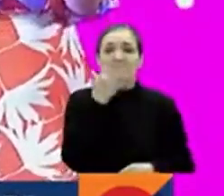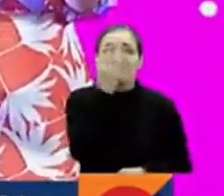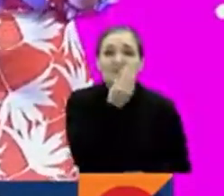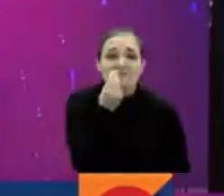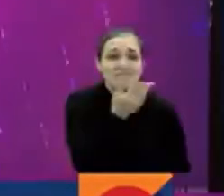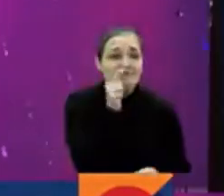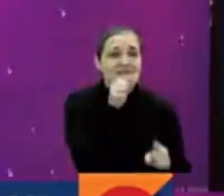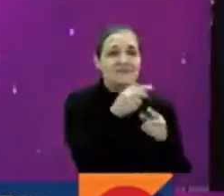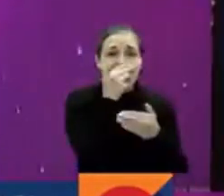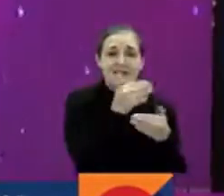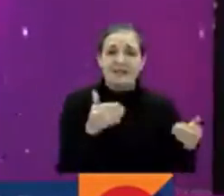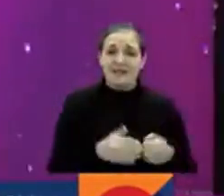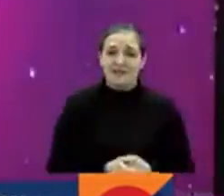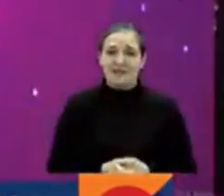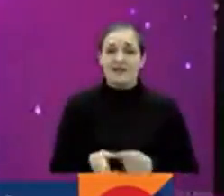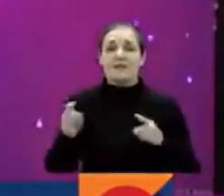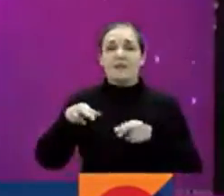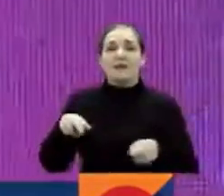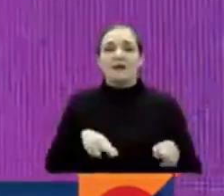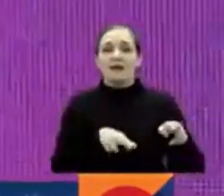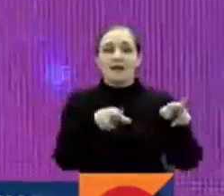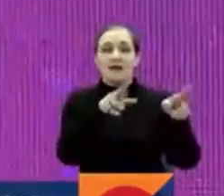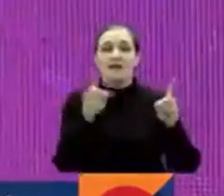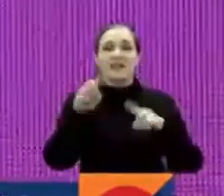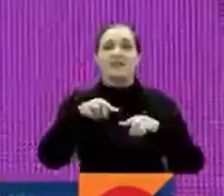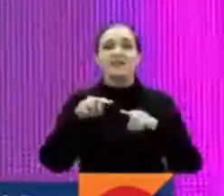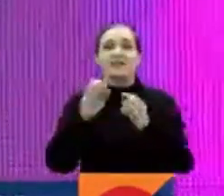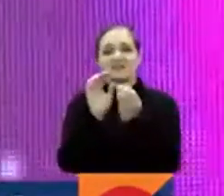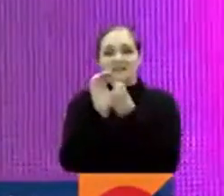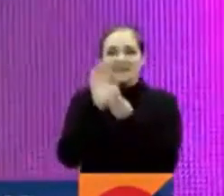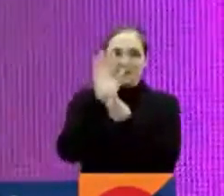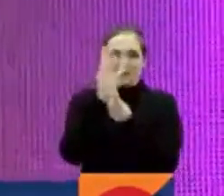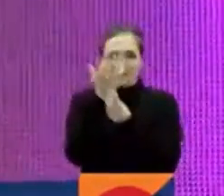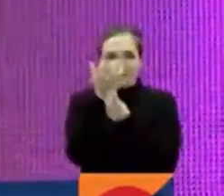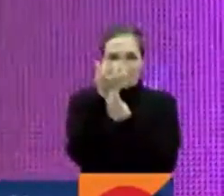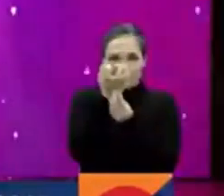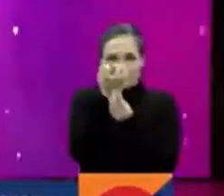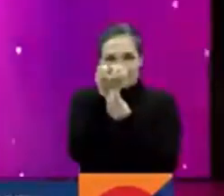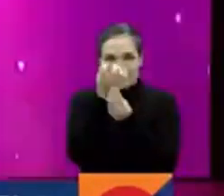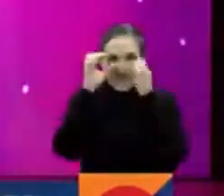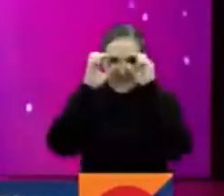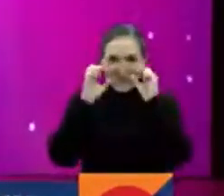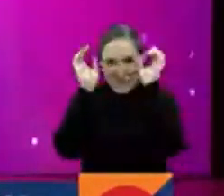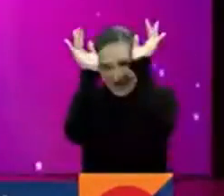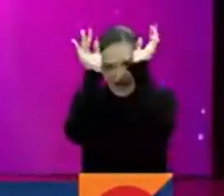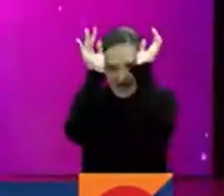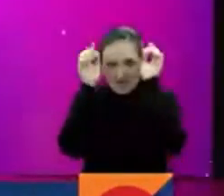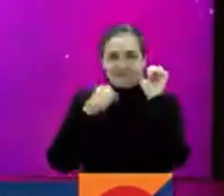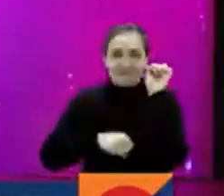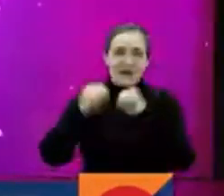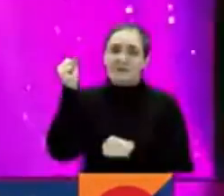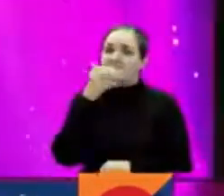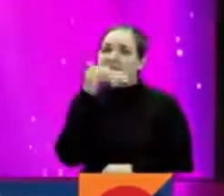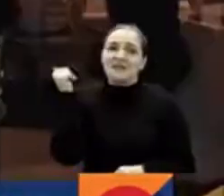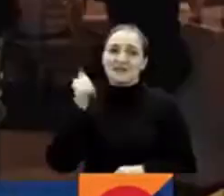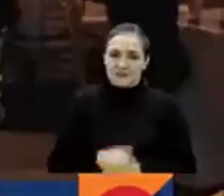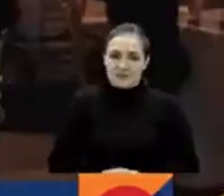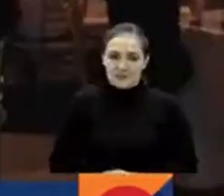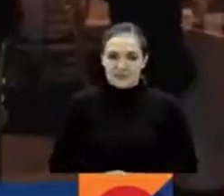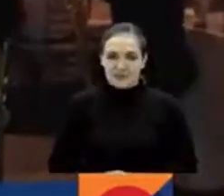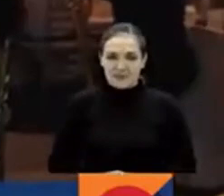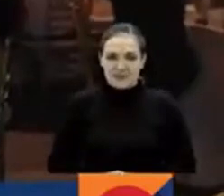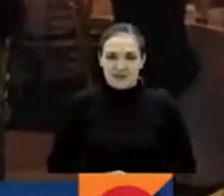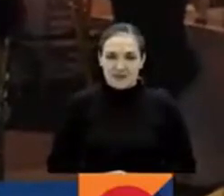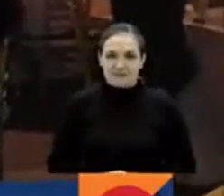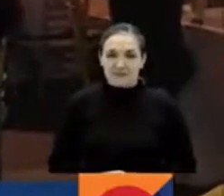para los niños. Las voces del río y el personaje animado, Frailejón Ernesto Pérez, fueron de los más destacados. Mejor